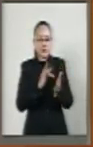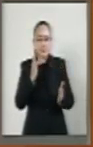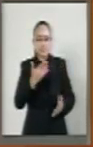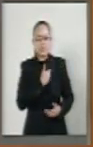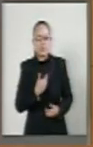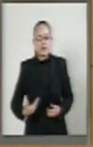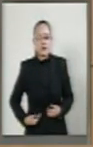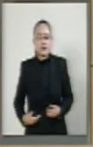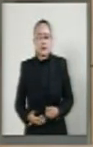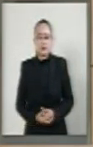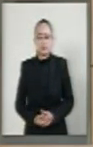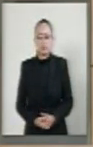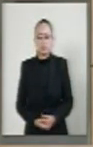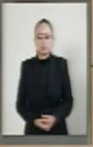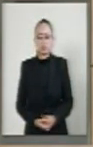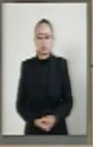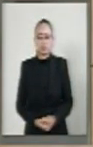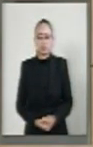señor presidente.